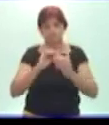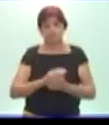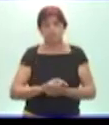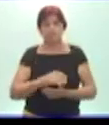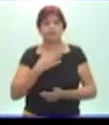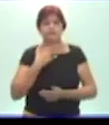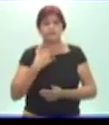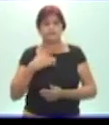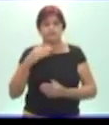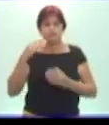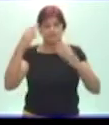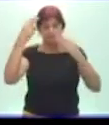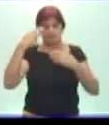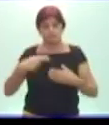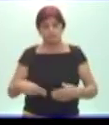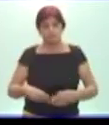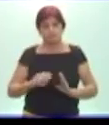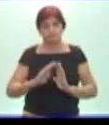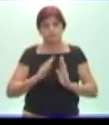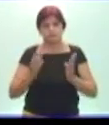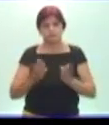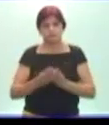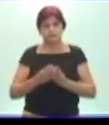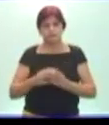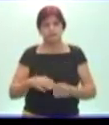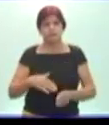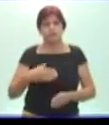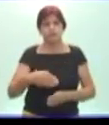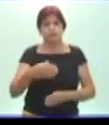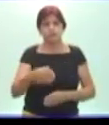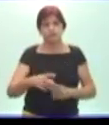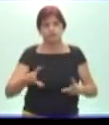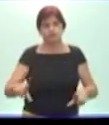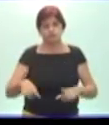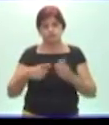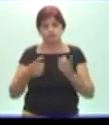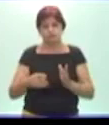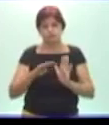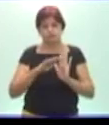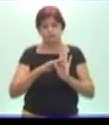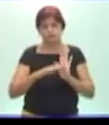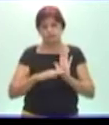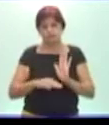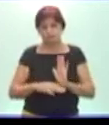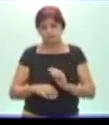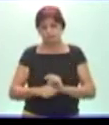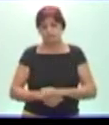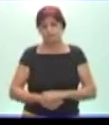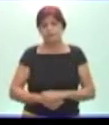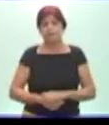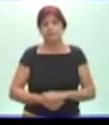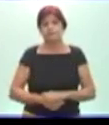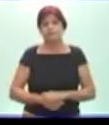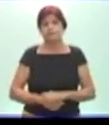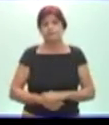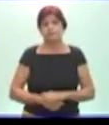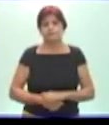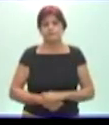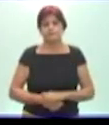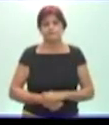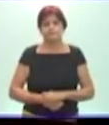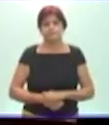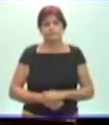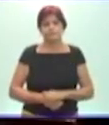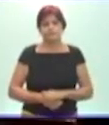deseamos salud para todos y seguir con disciplina cumpliendo con todas las medidas higiénico-sanitarias para pronto salir todos de esta situación muchas